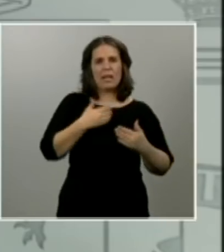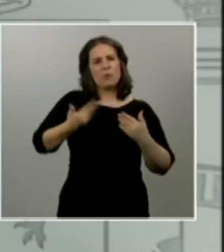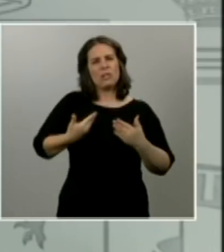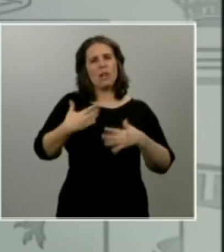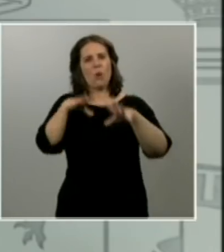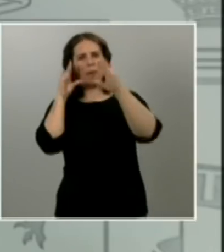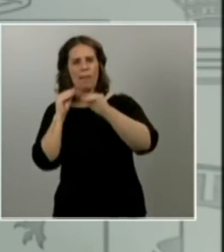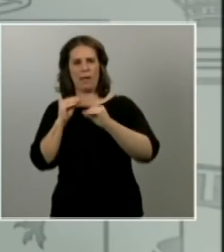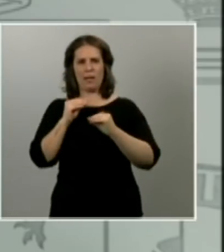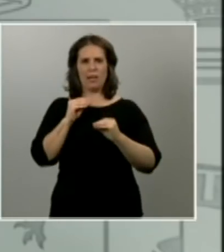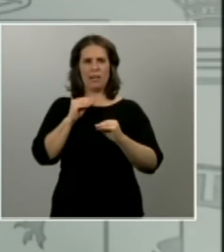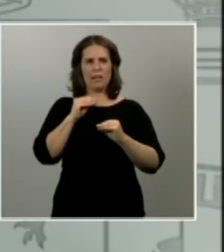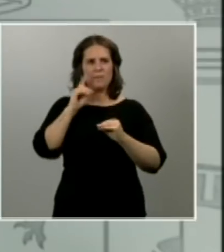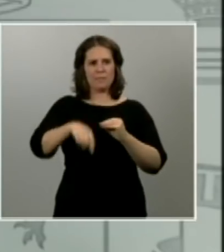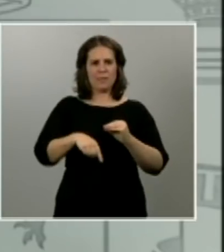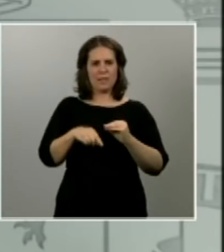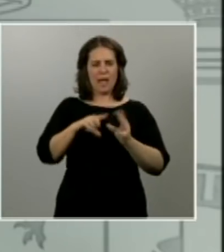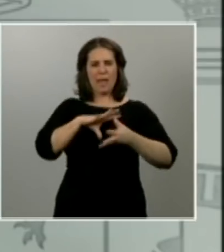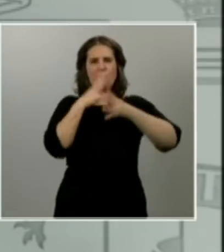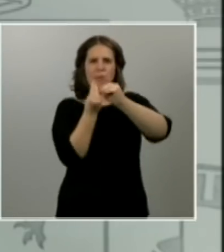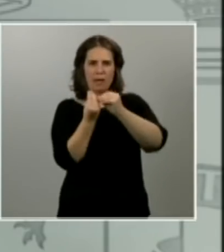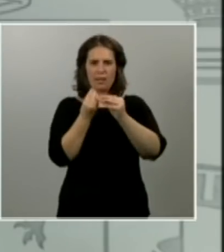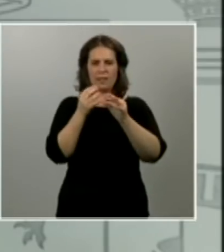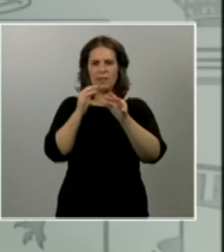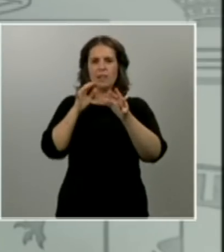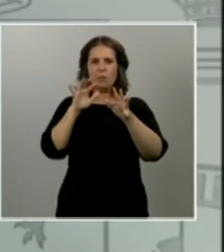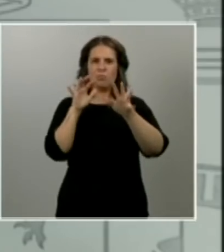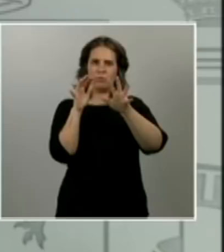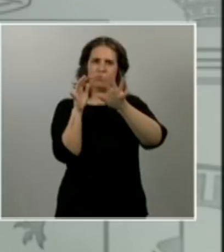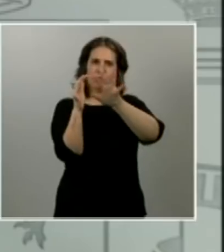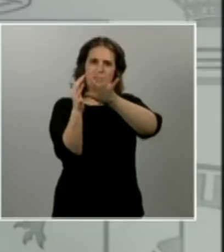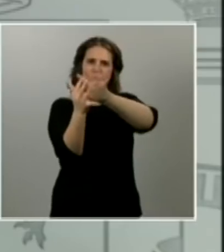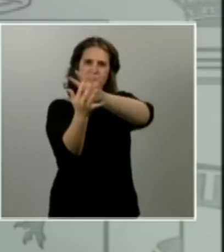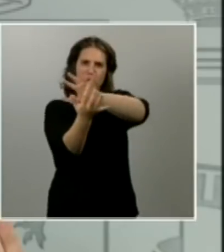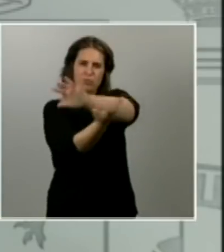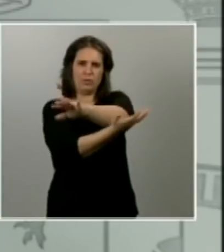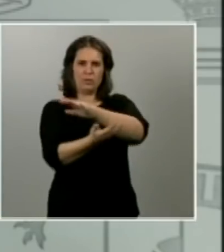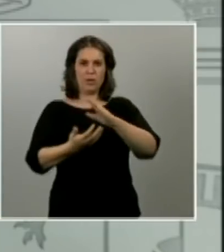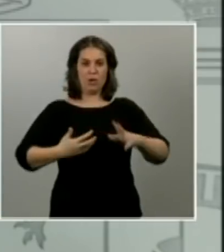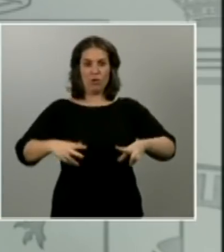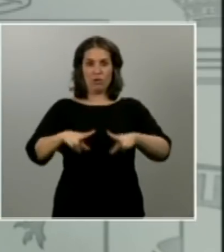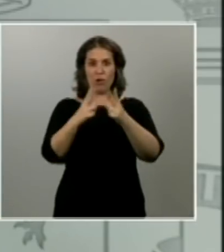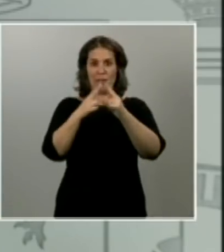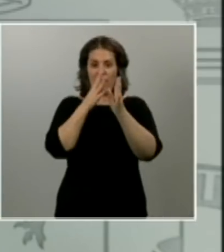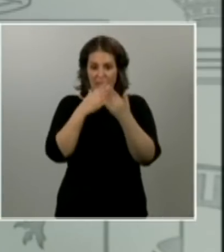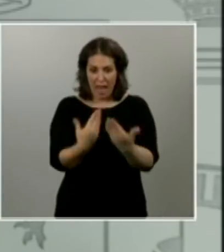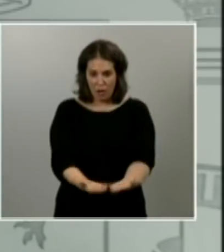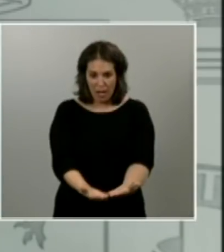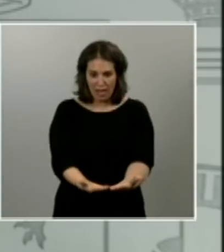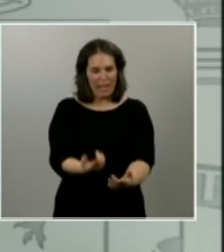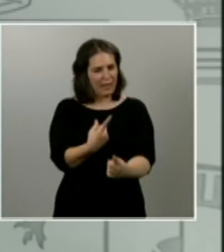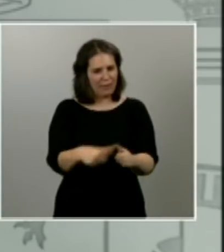ese ejercicio dinámico que diariamente estamos haciendo nuestra sociedad hoy ya no es la de hace tres semanas será